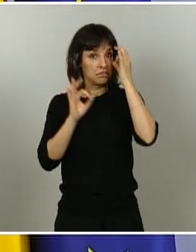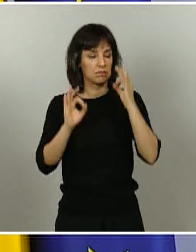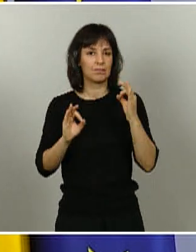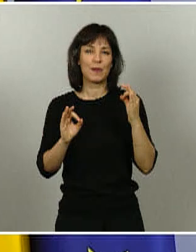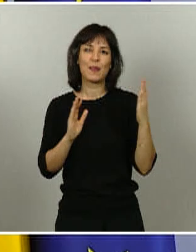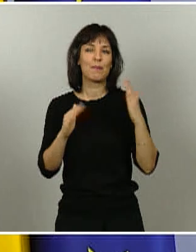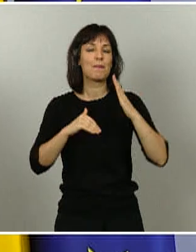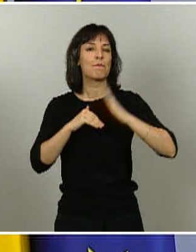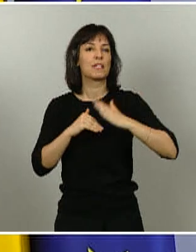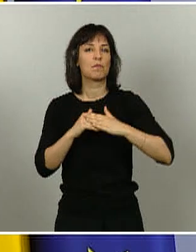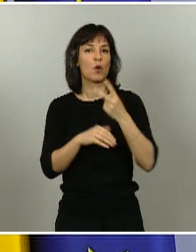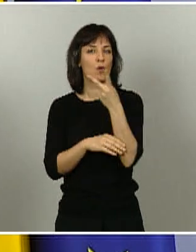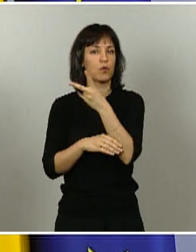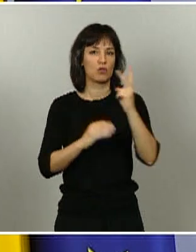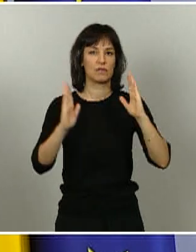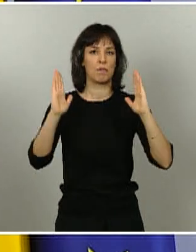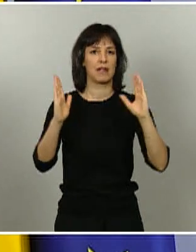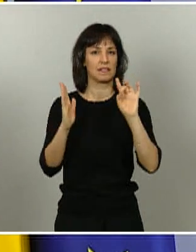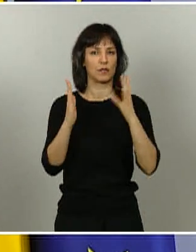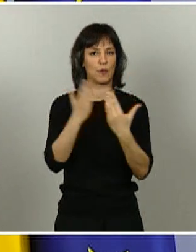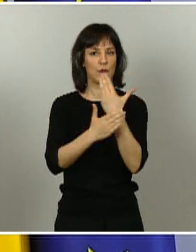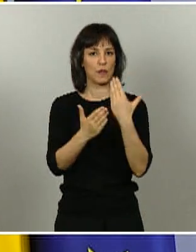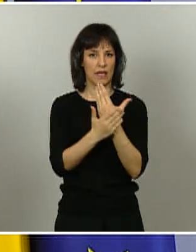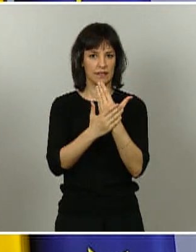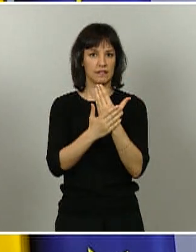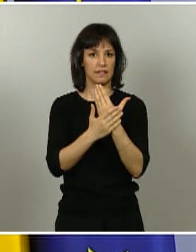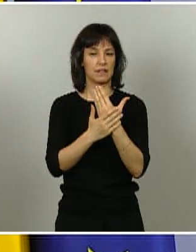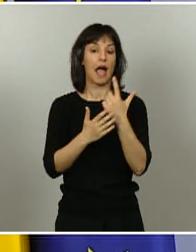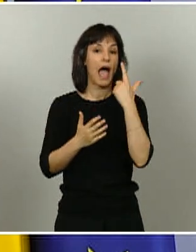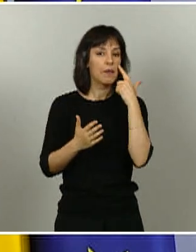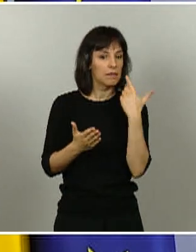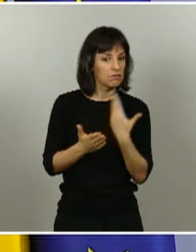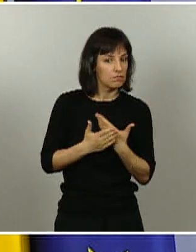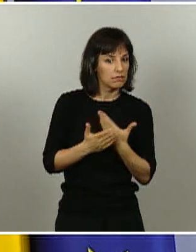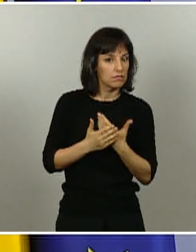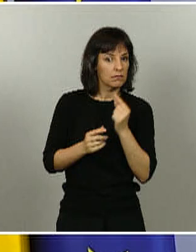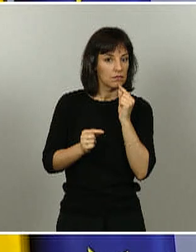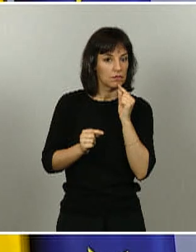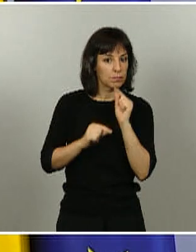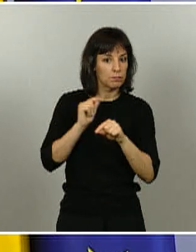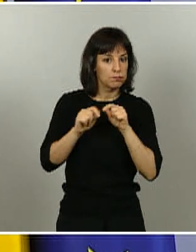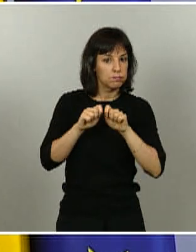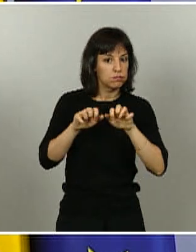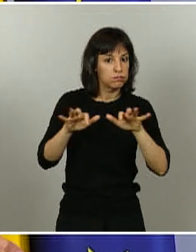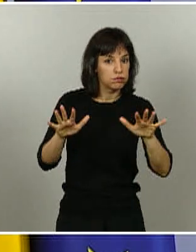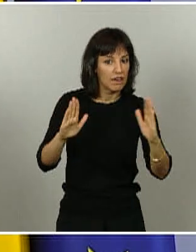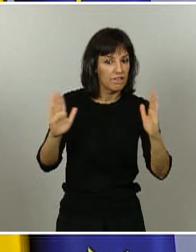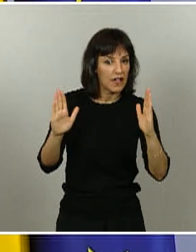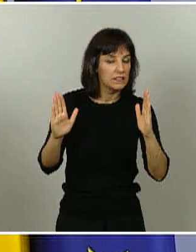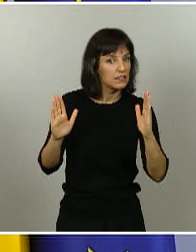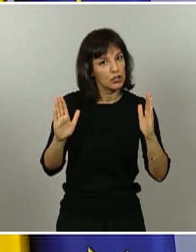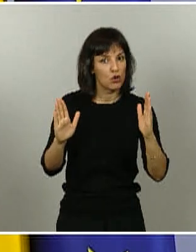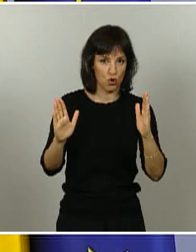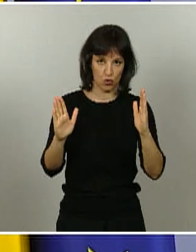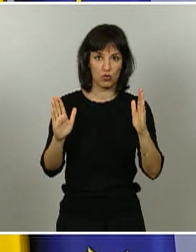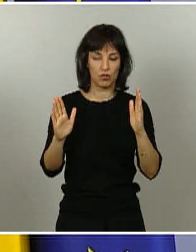de 14 días, que es el periodo de incubación, que permite ver si ha habido efectos en el progreso de fase. Y, como también